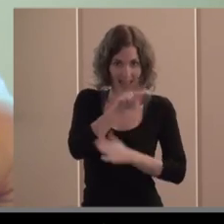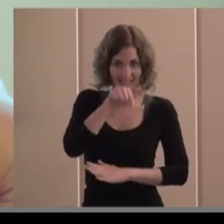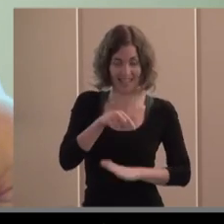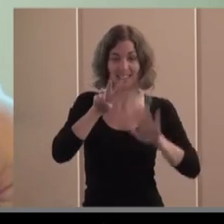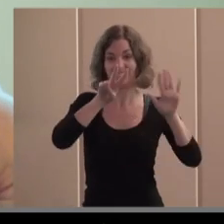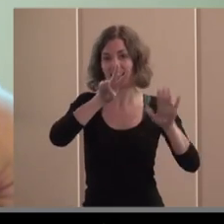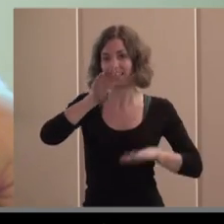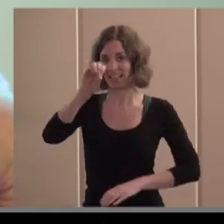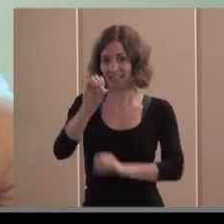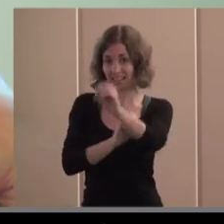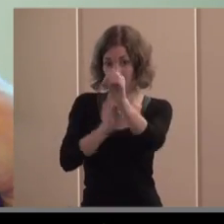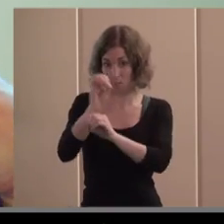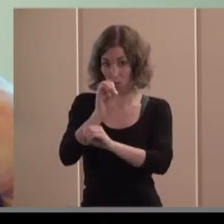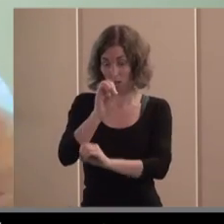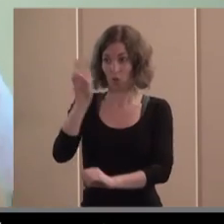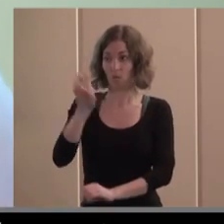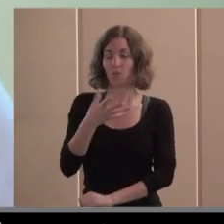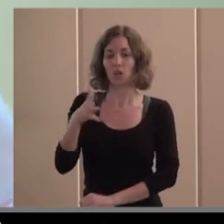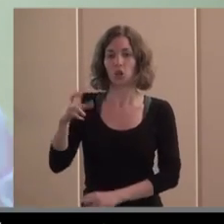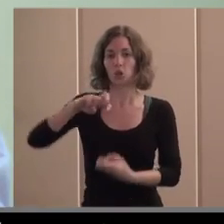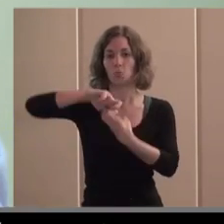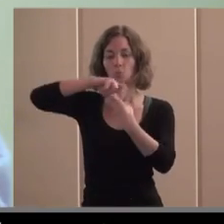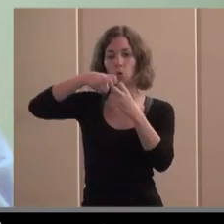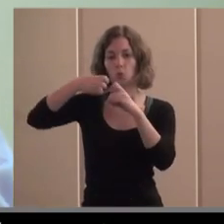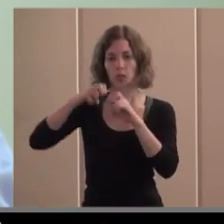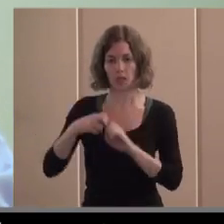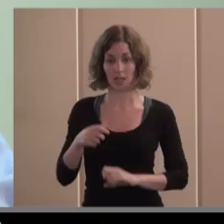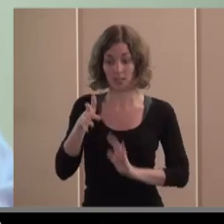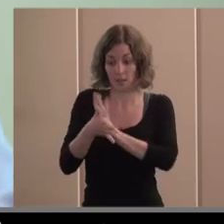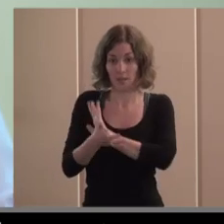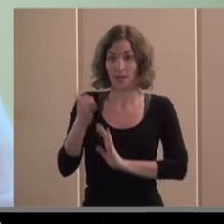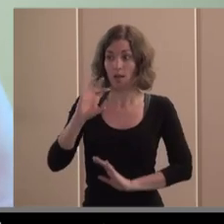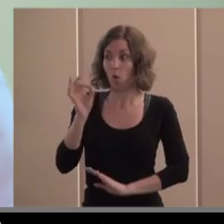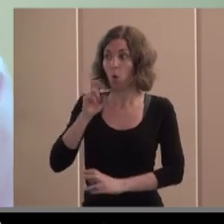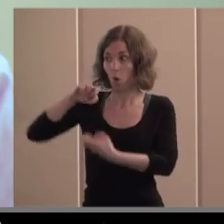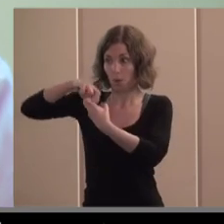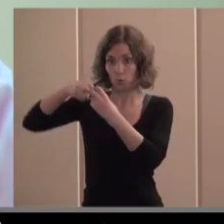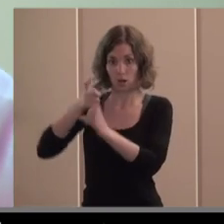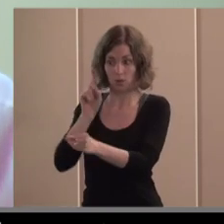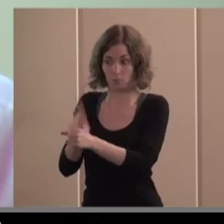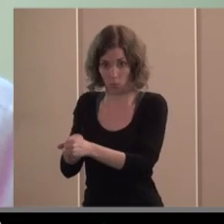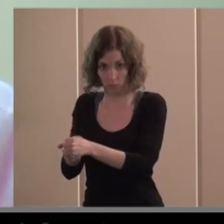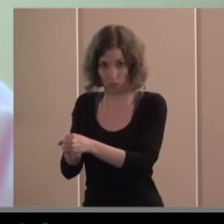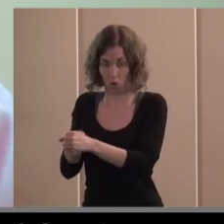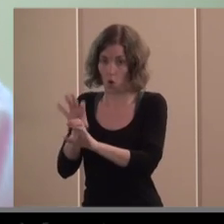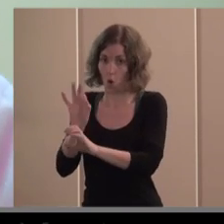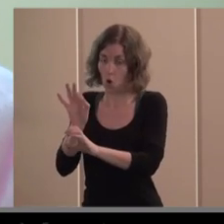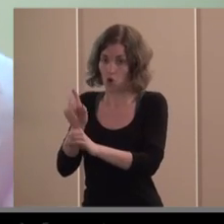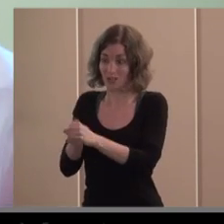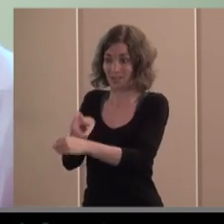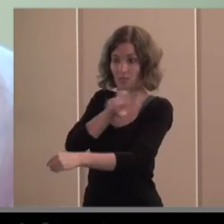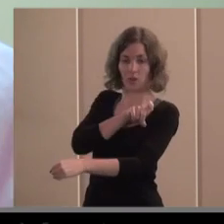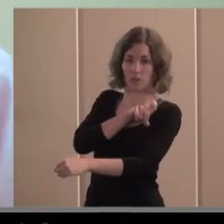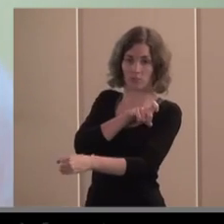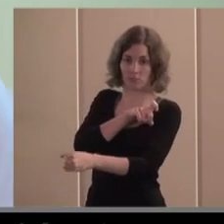previamente decidido desde Bruselas con lo cual o estás allí entrando y saliendo o estamos muertos como se